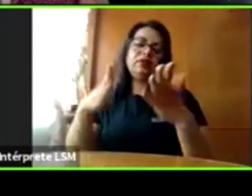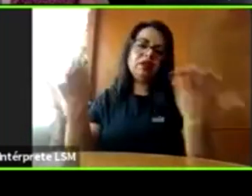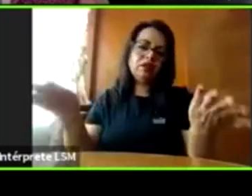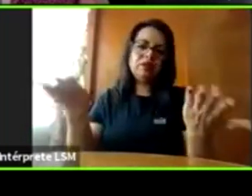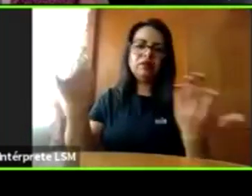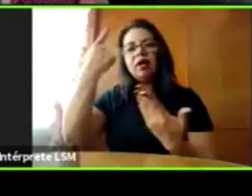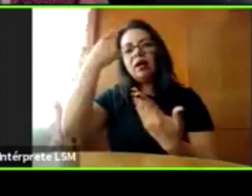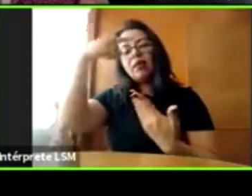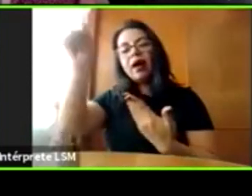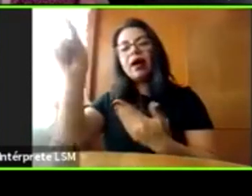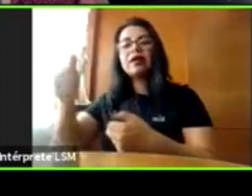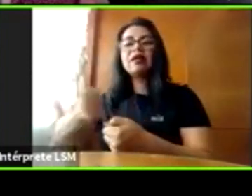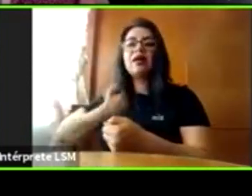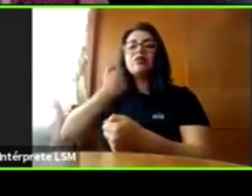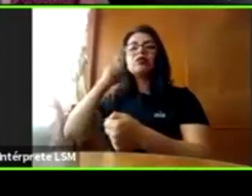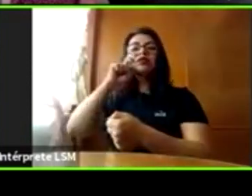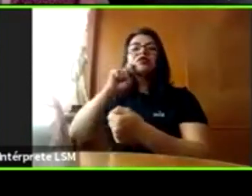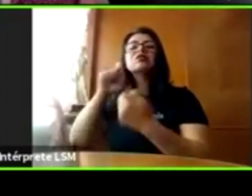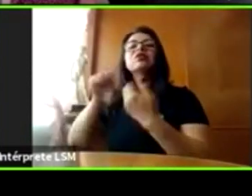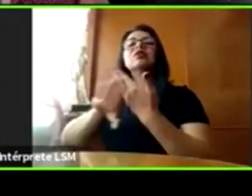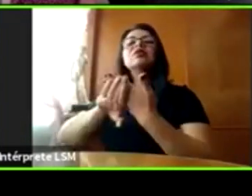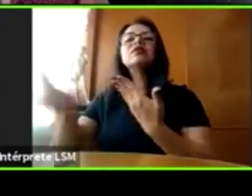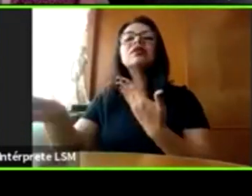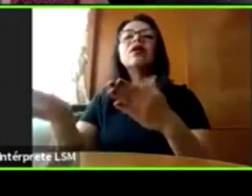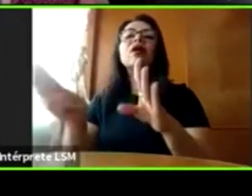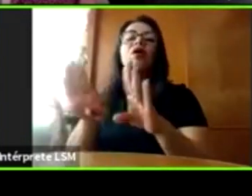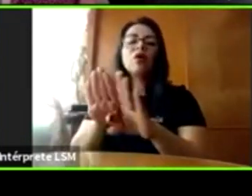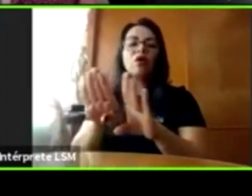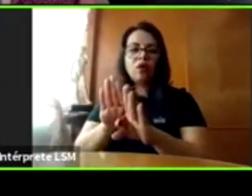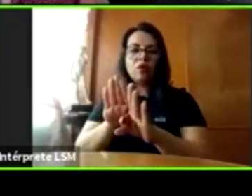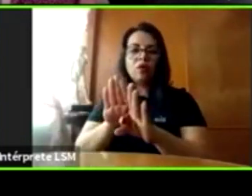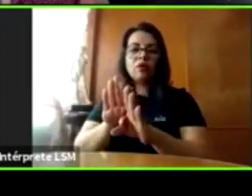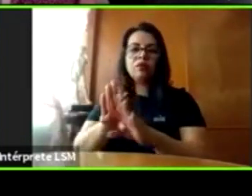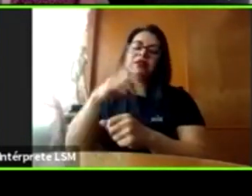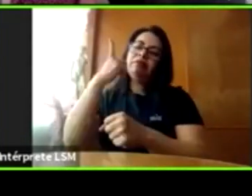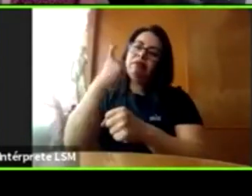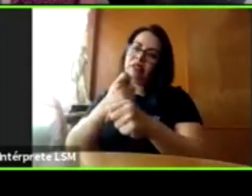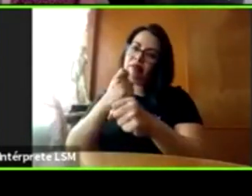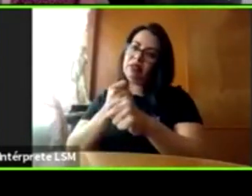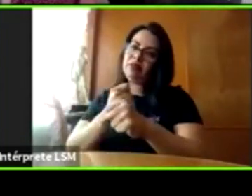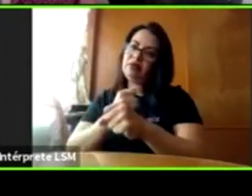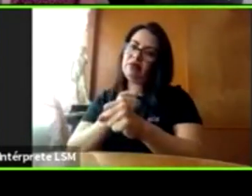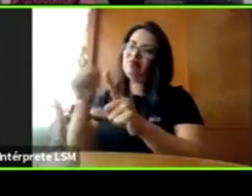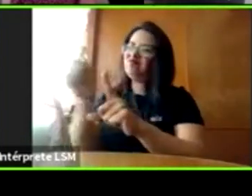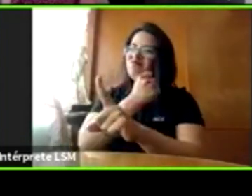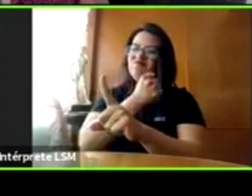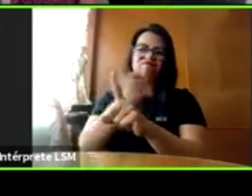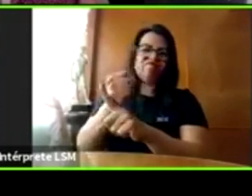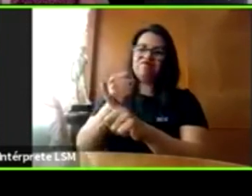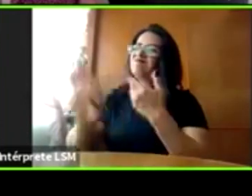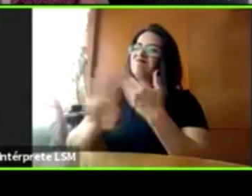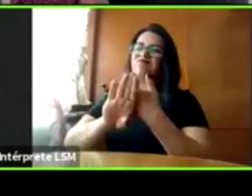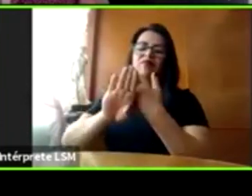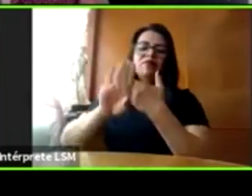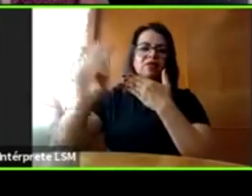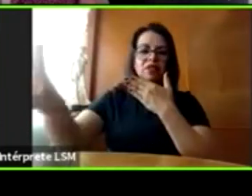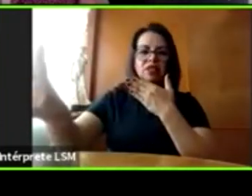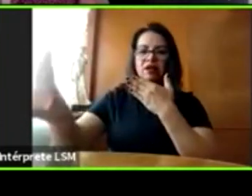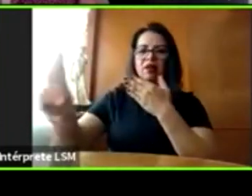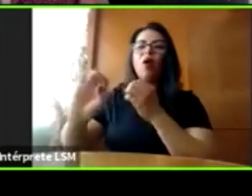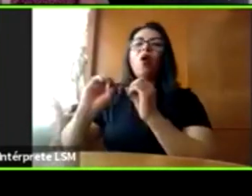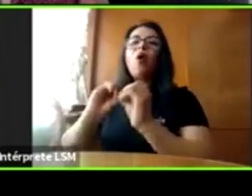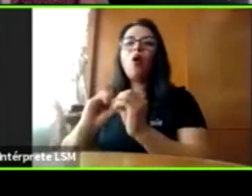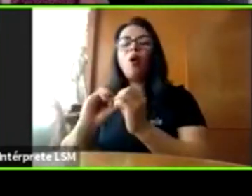sexual también necesitamos prevenir el maltrato y la violencia emocional y ayudar a que